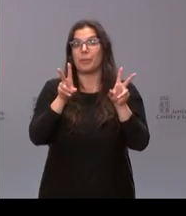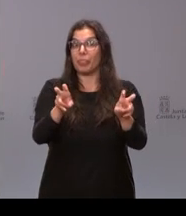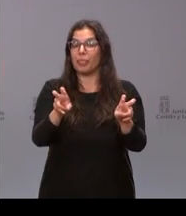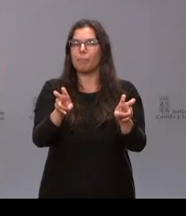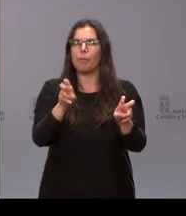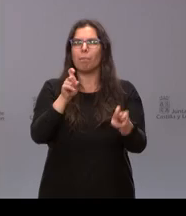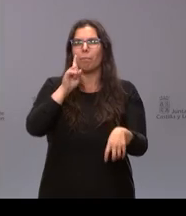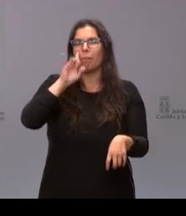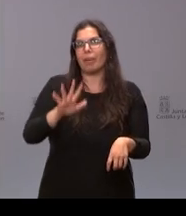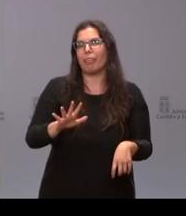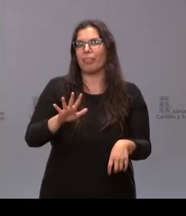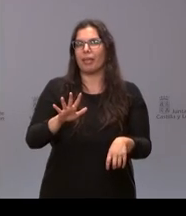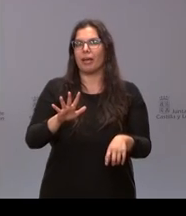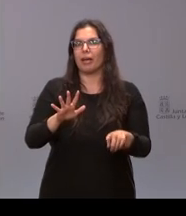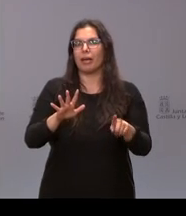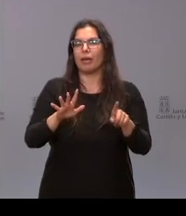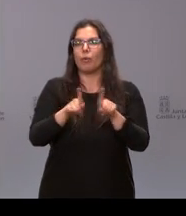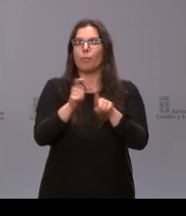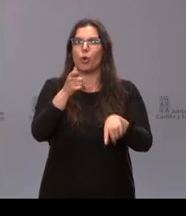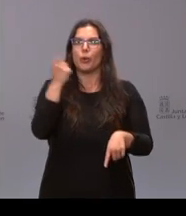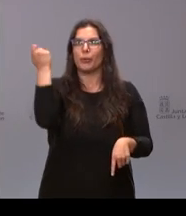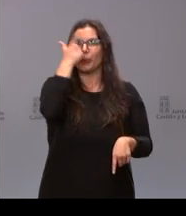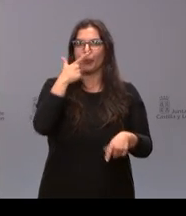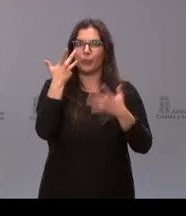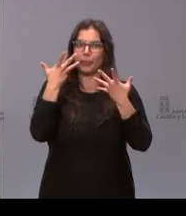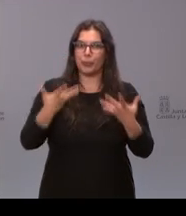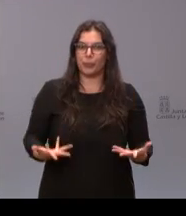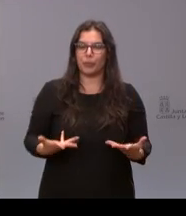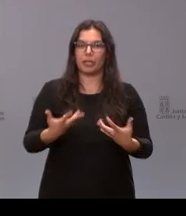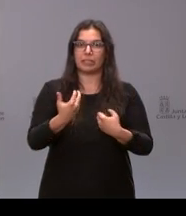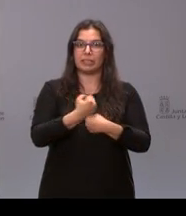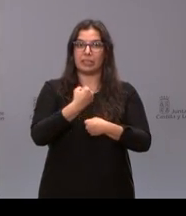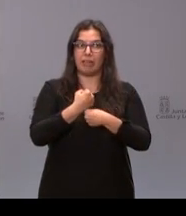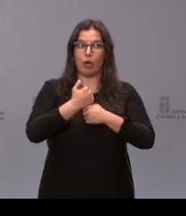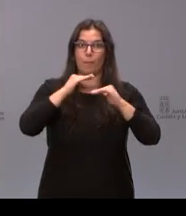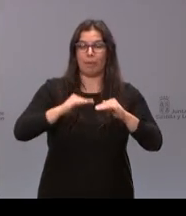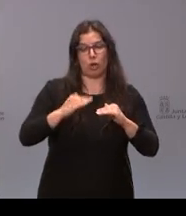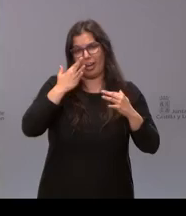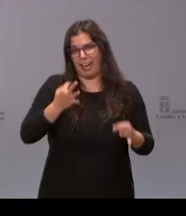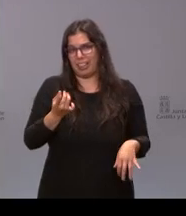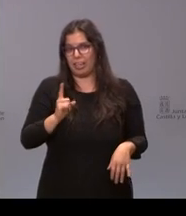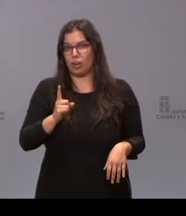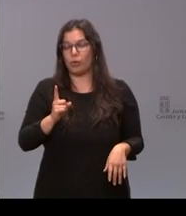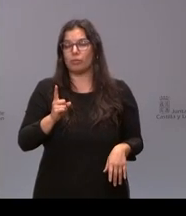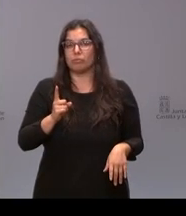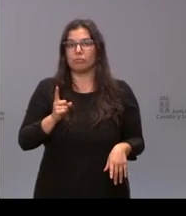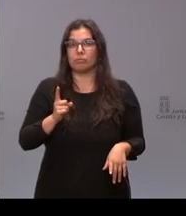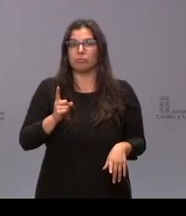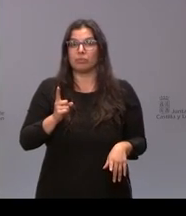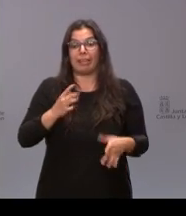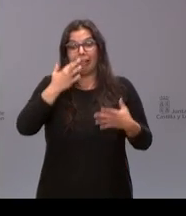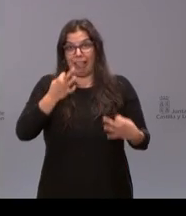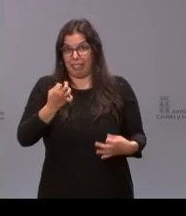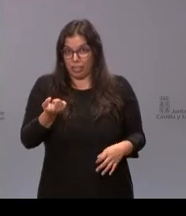podía suponer un pequeño respiro de descongestión del Yahweh que no fue así y ese no fue